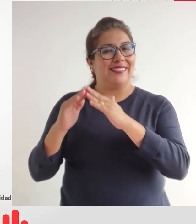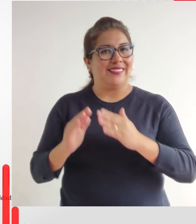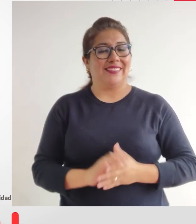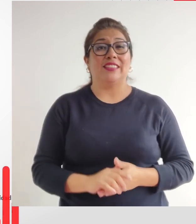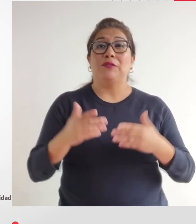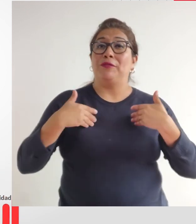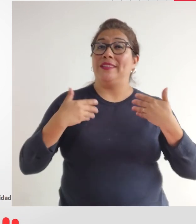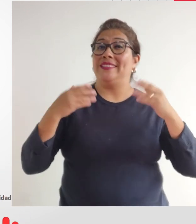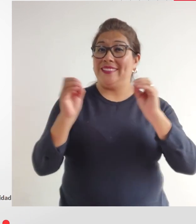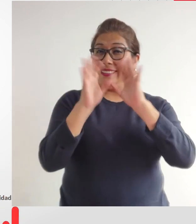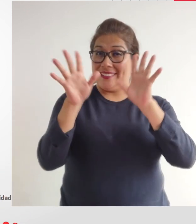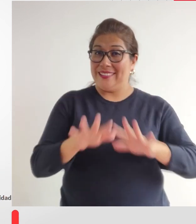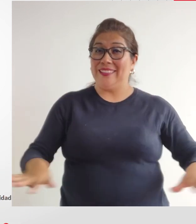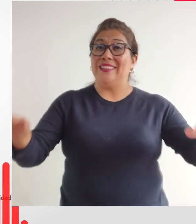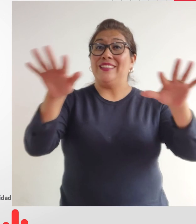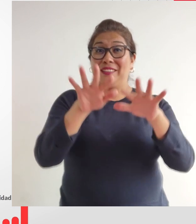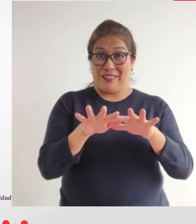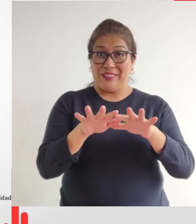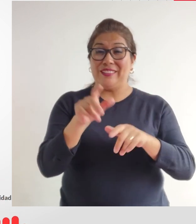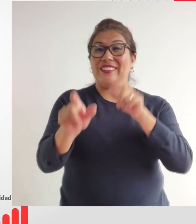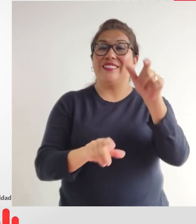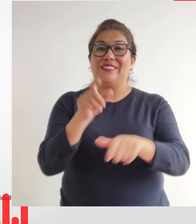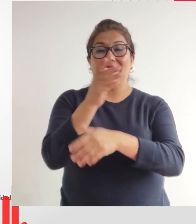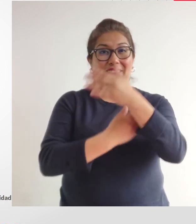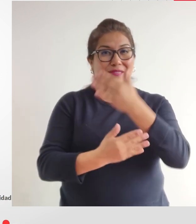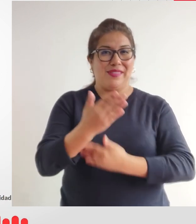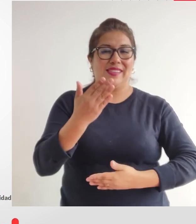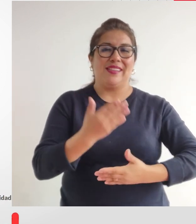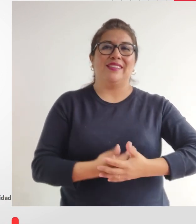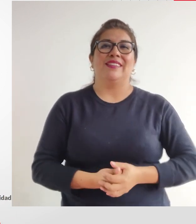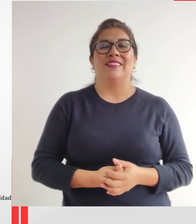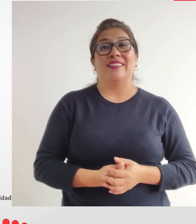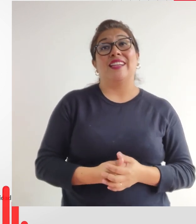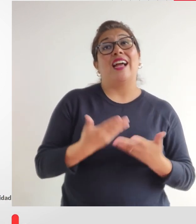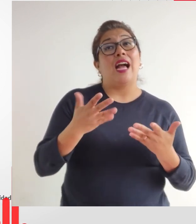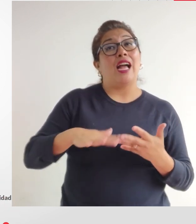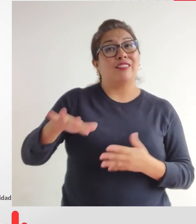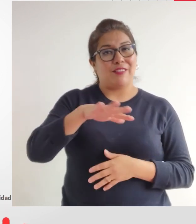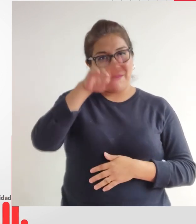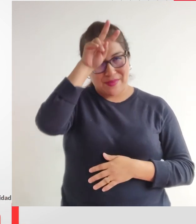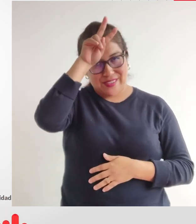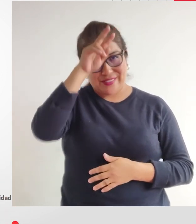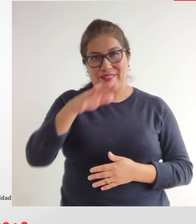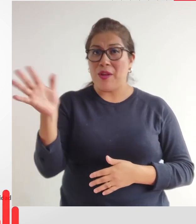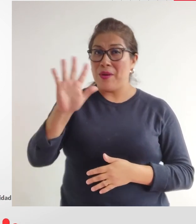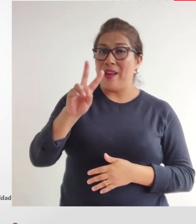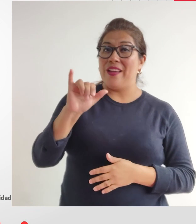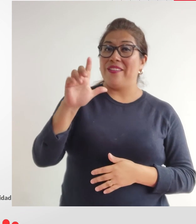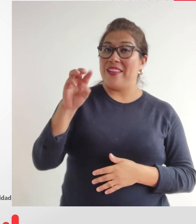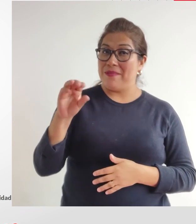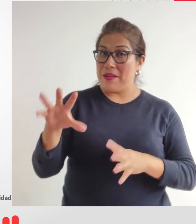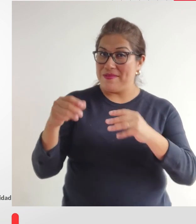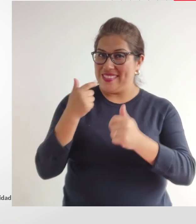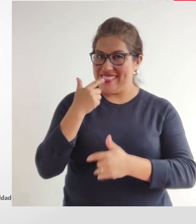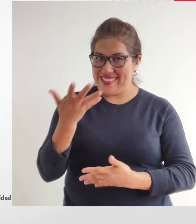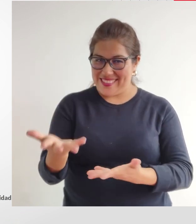hogares. Un feliz día a todas las personas con discapacidad a nivel nacional. Hola, Vilma,